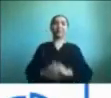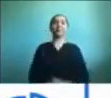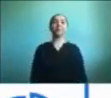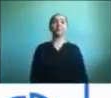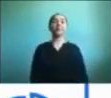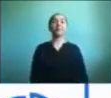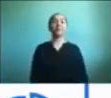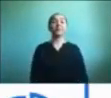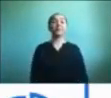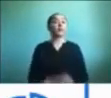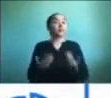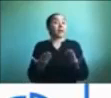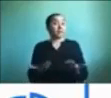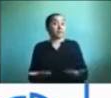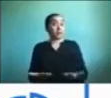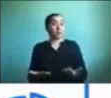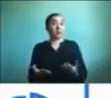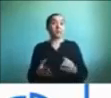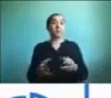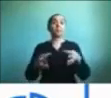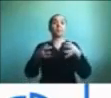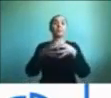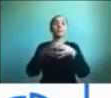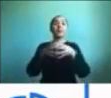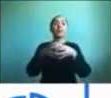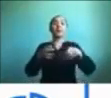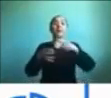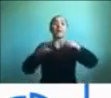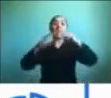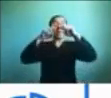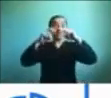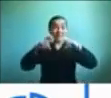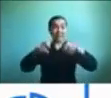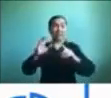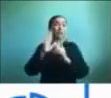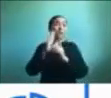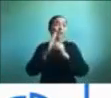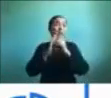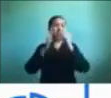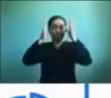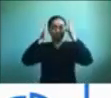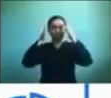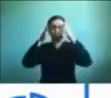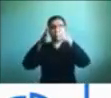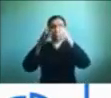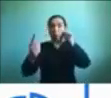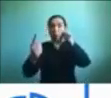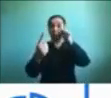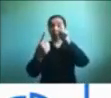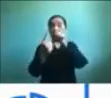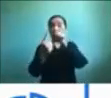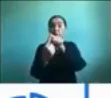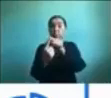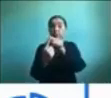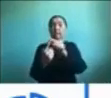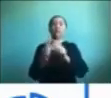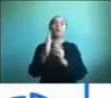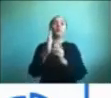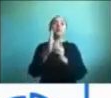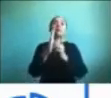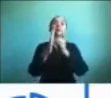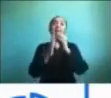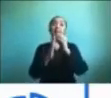Entonces, el área de investigación y desarrollo se dedica o tiene como objetivo a desarrollar softwares